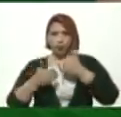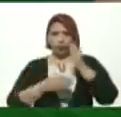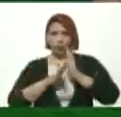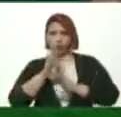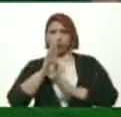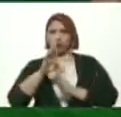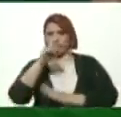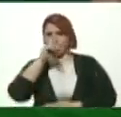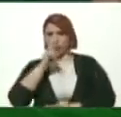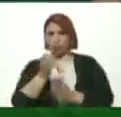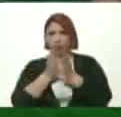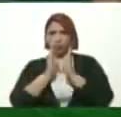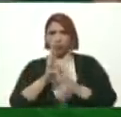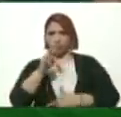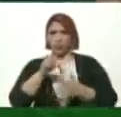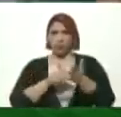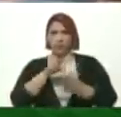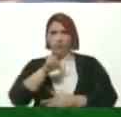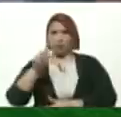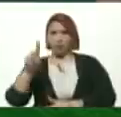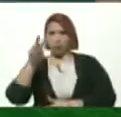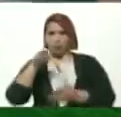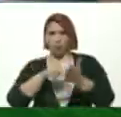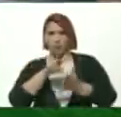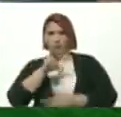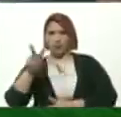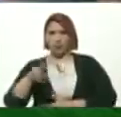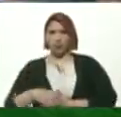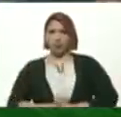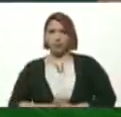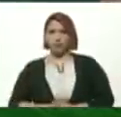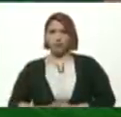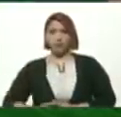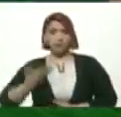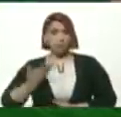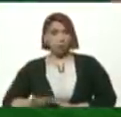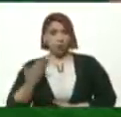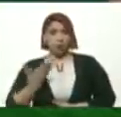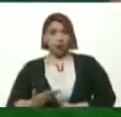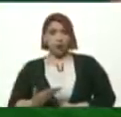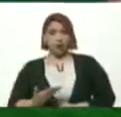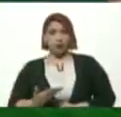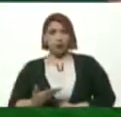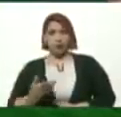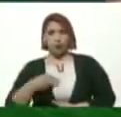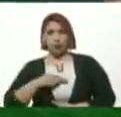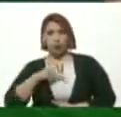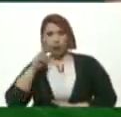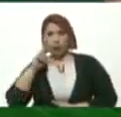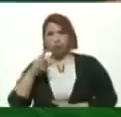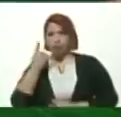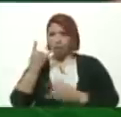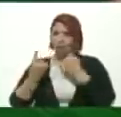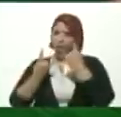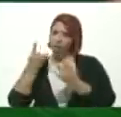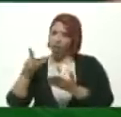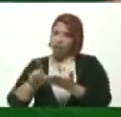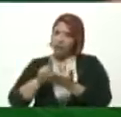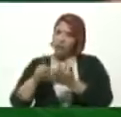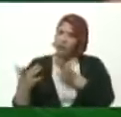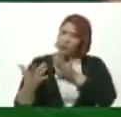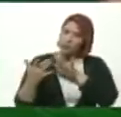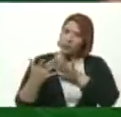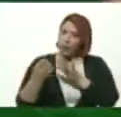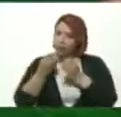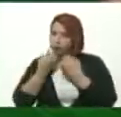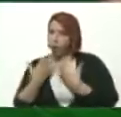Del año escolar 2021-2022 Vale la pena Mira Uno se engancha Uno se conecta Con